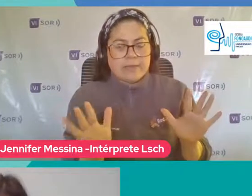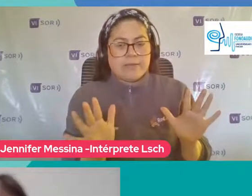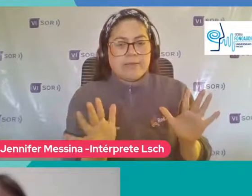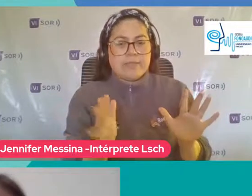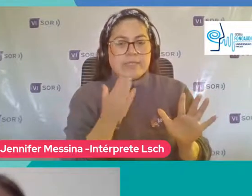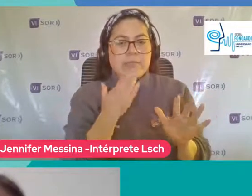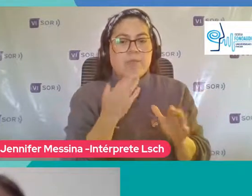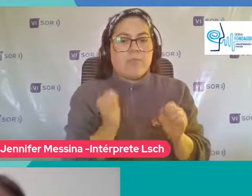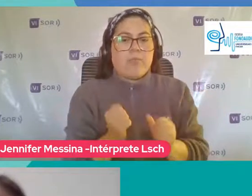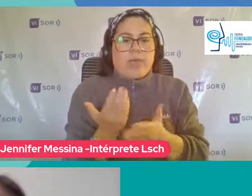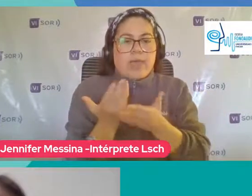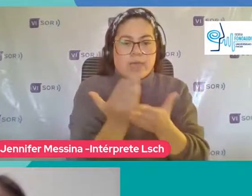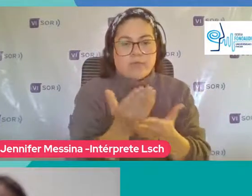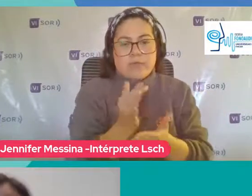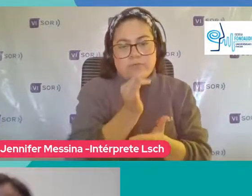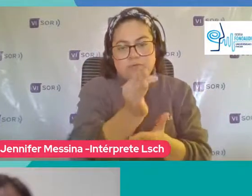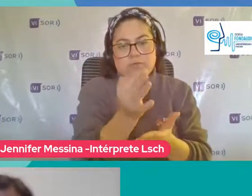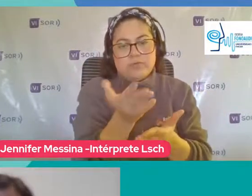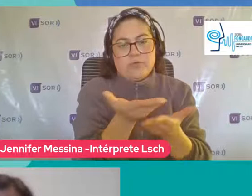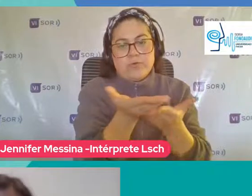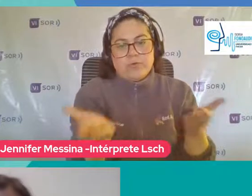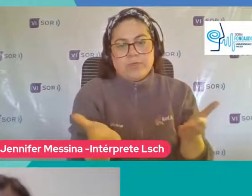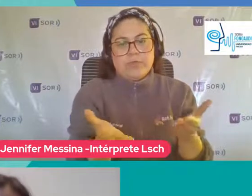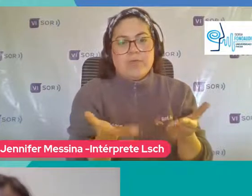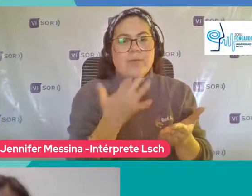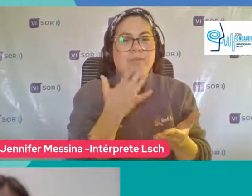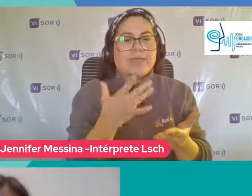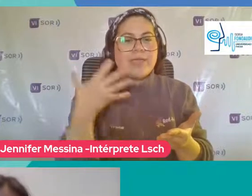les pueda servir A futuro Sobre todo Por el bien de los niños